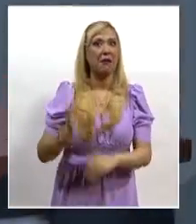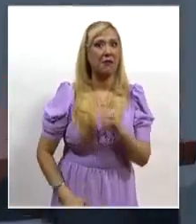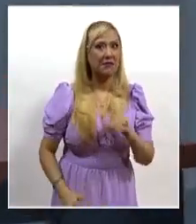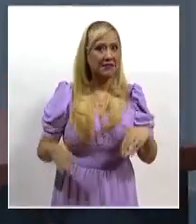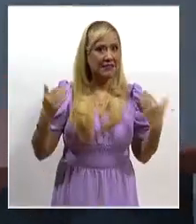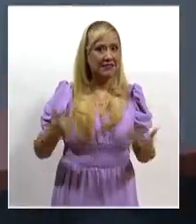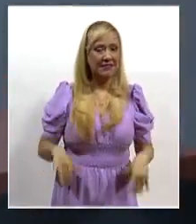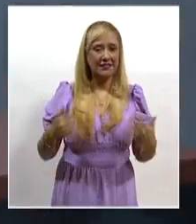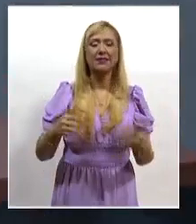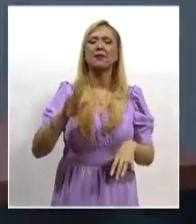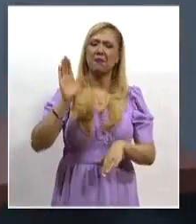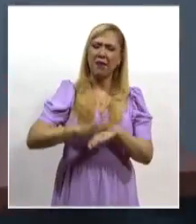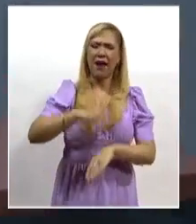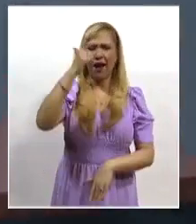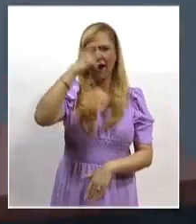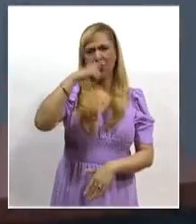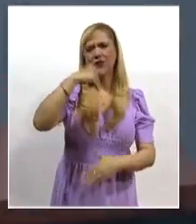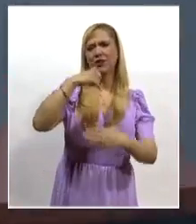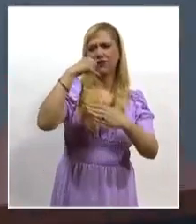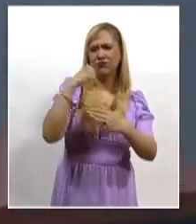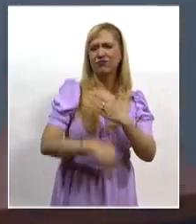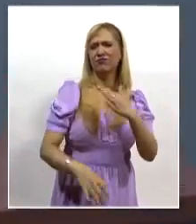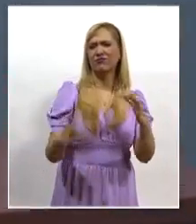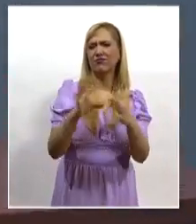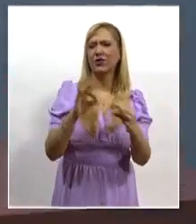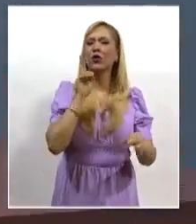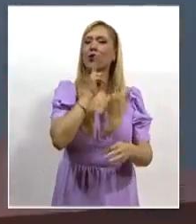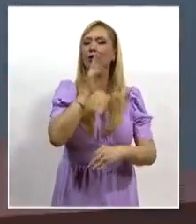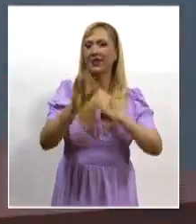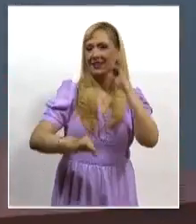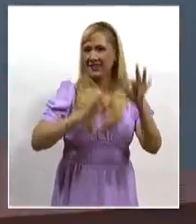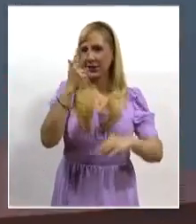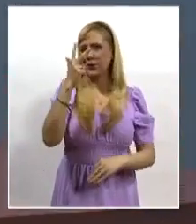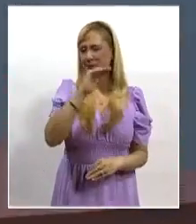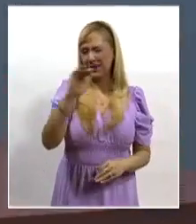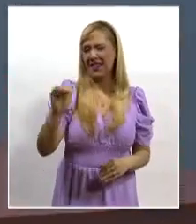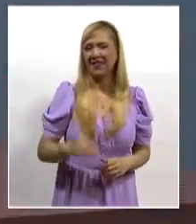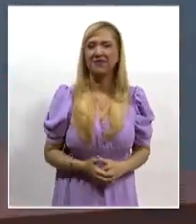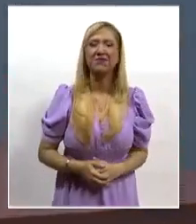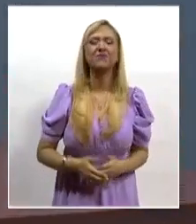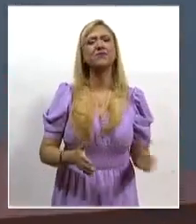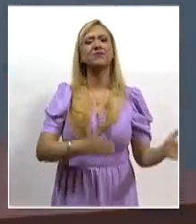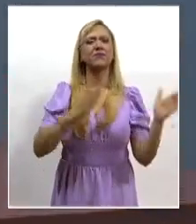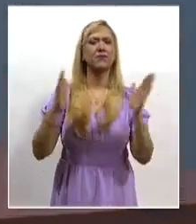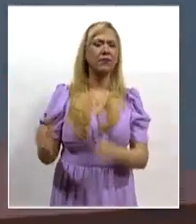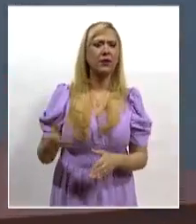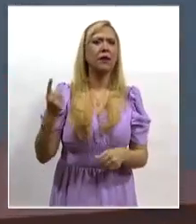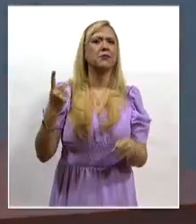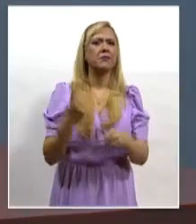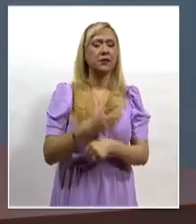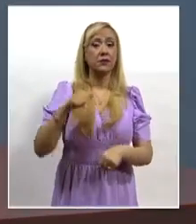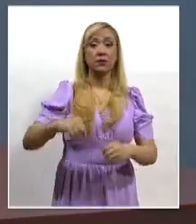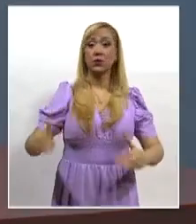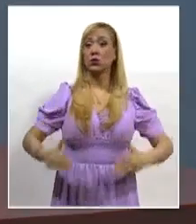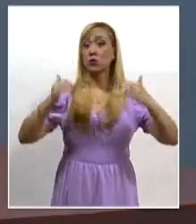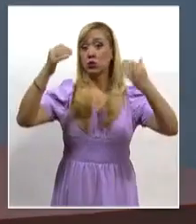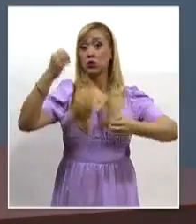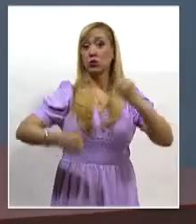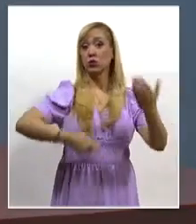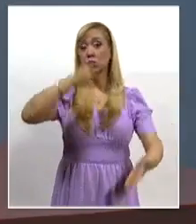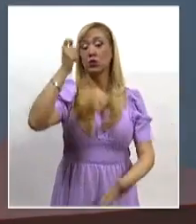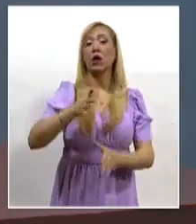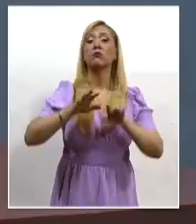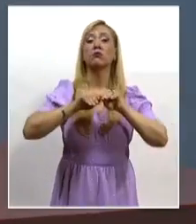supuesto los detalles se los presentaremos en nuestro noticiario a las 8.30 de la noche. Seguimos con la información porque la Suprema Corte publicó la